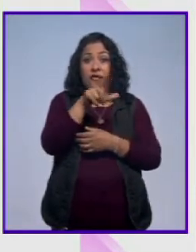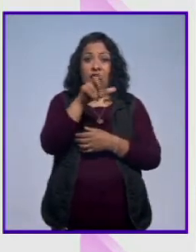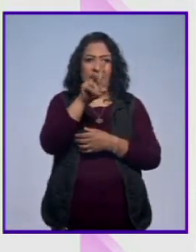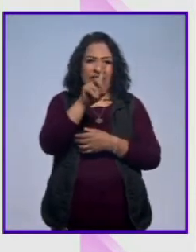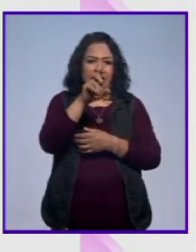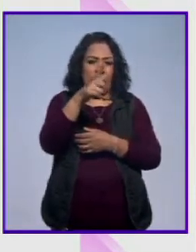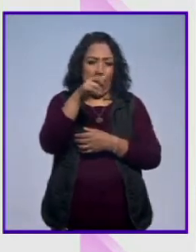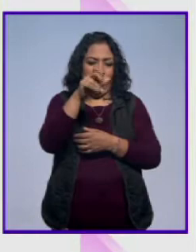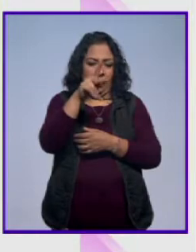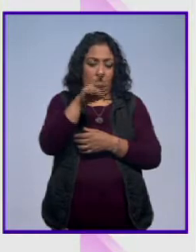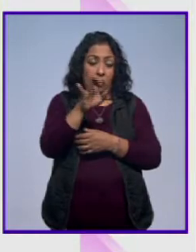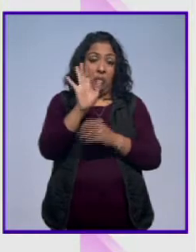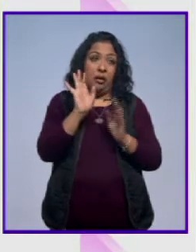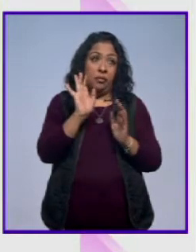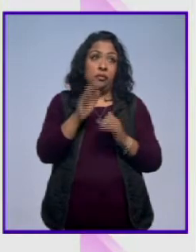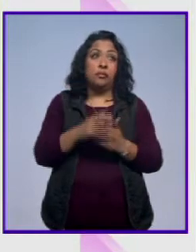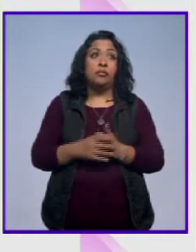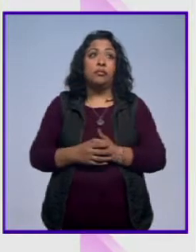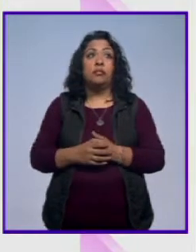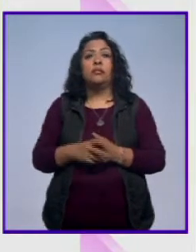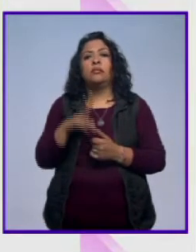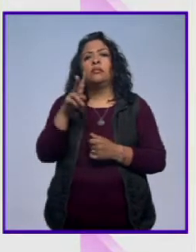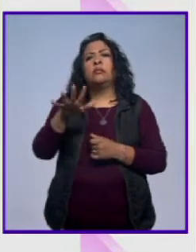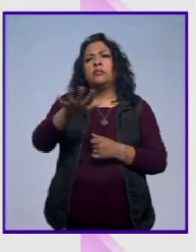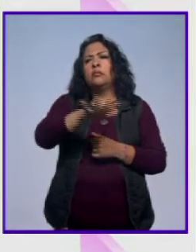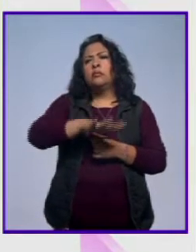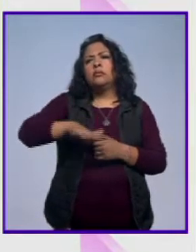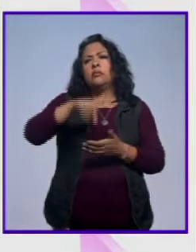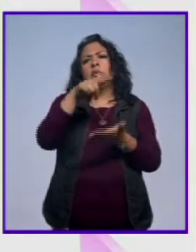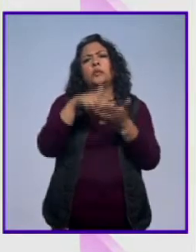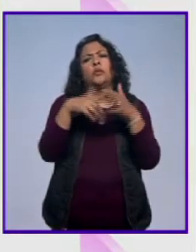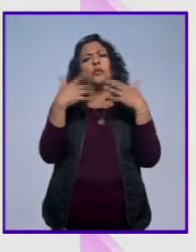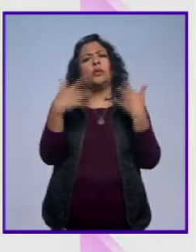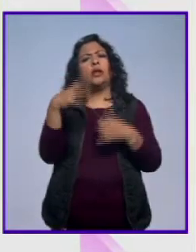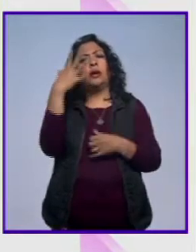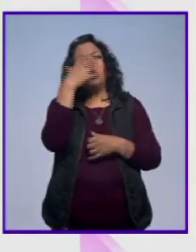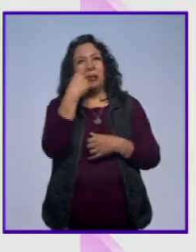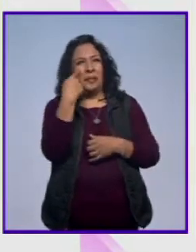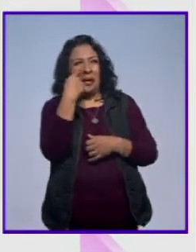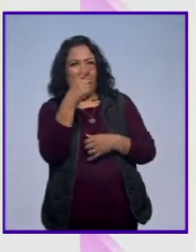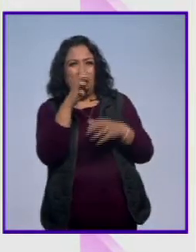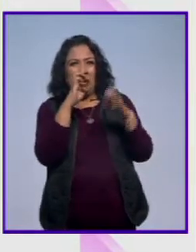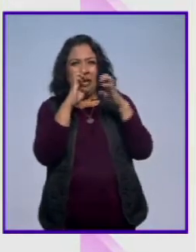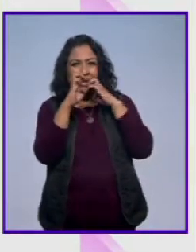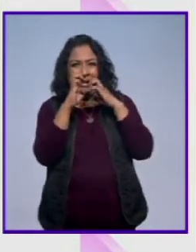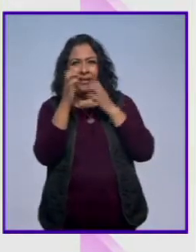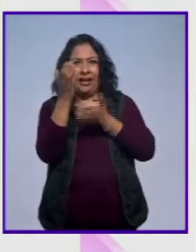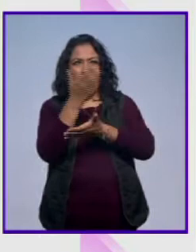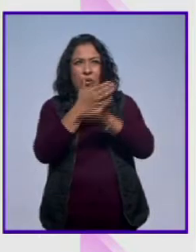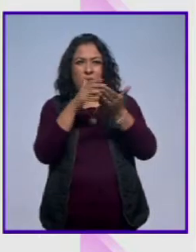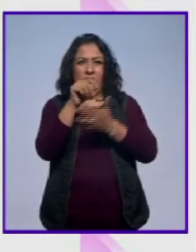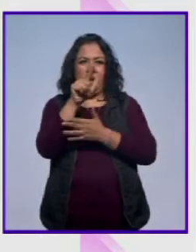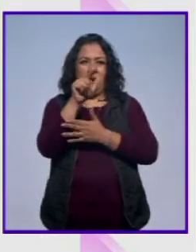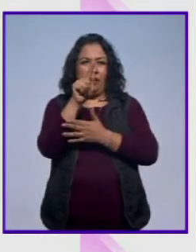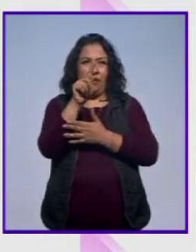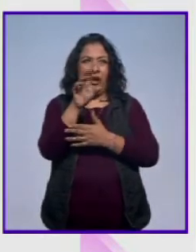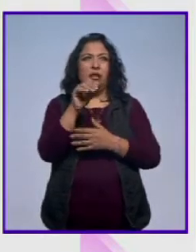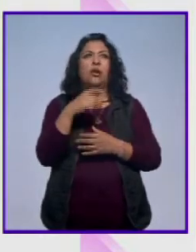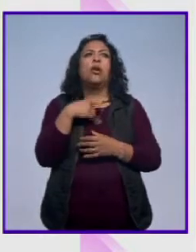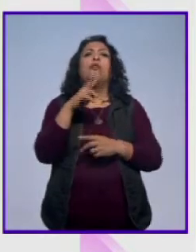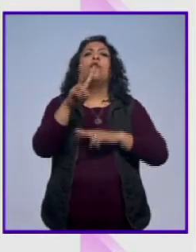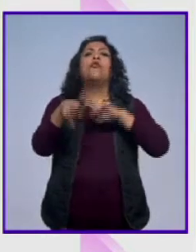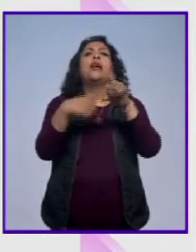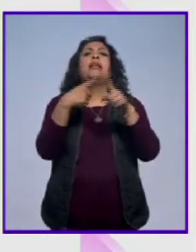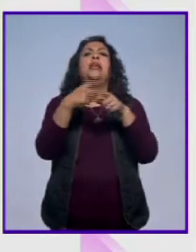franja, que además son unos paisajes hermosísimos. No, pues ahí veíamos esta entrevista que nos comparte Alberto con un encuadre, ¿quién fue de